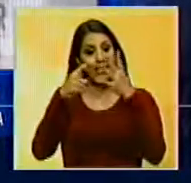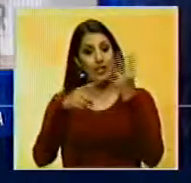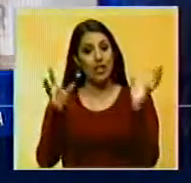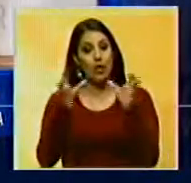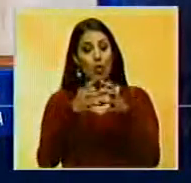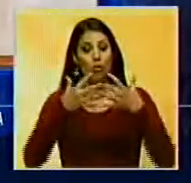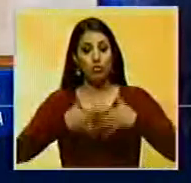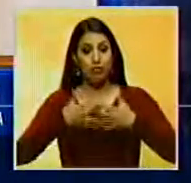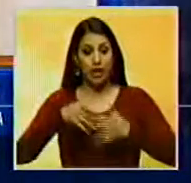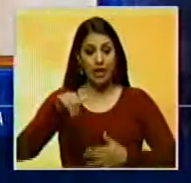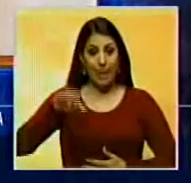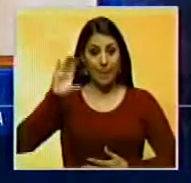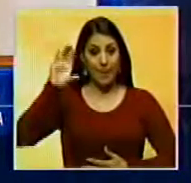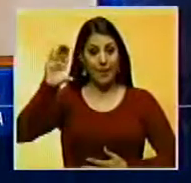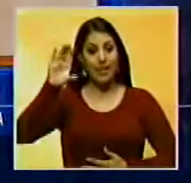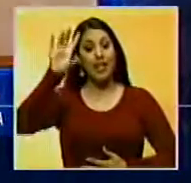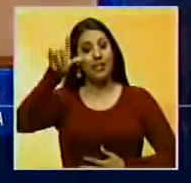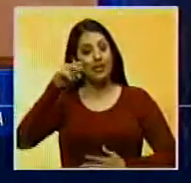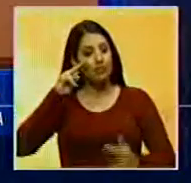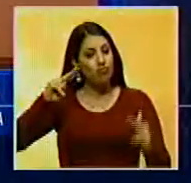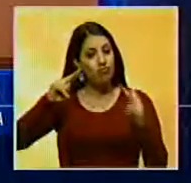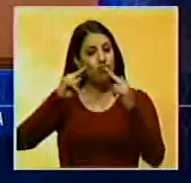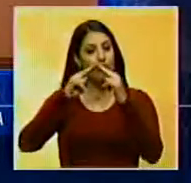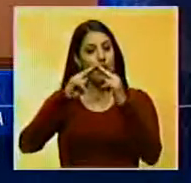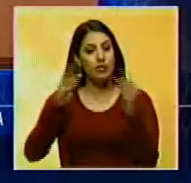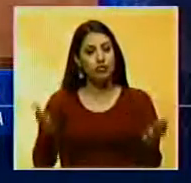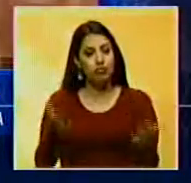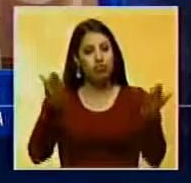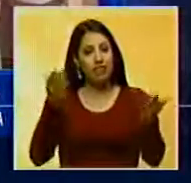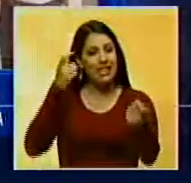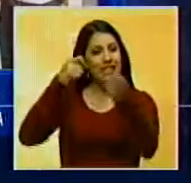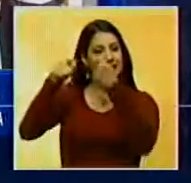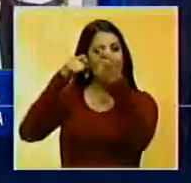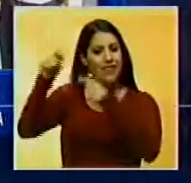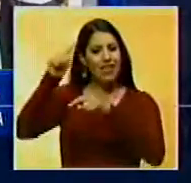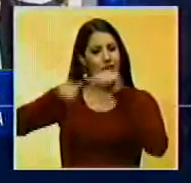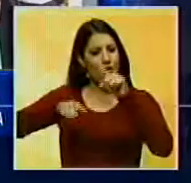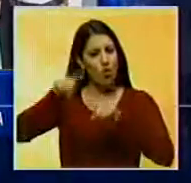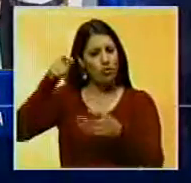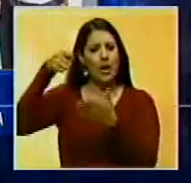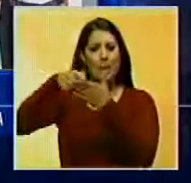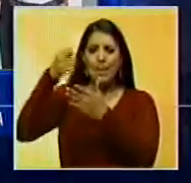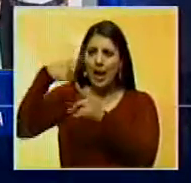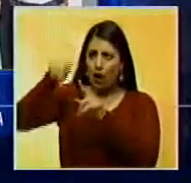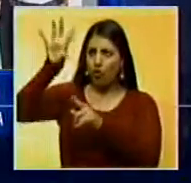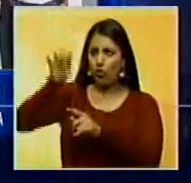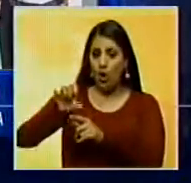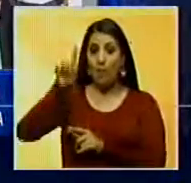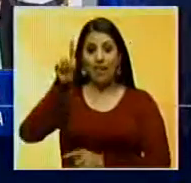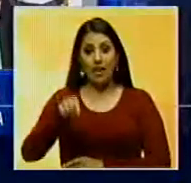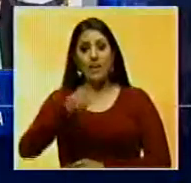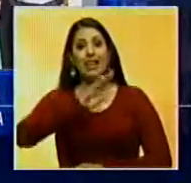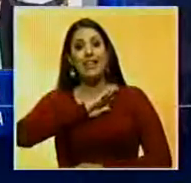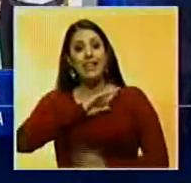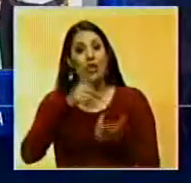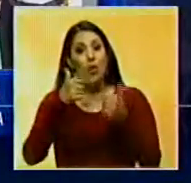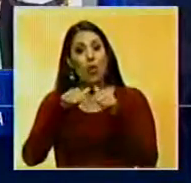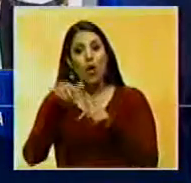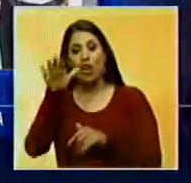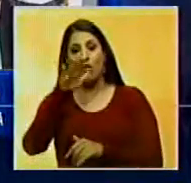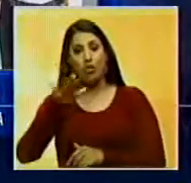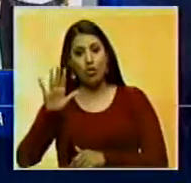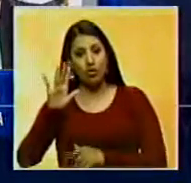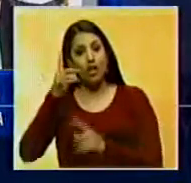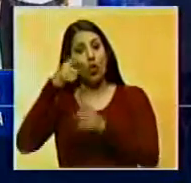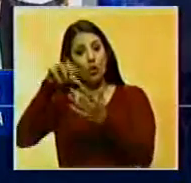sectores productivos de nuestro país, en el encuentro para el fomento de exportaciones e inversión extranjera en Venezuela, llevado a cabo en Bonaire.